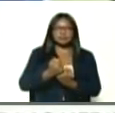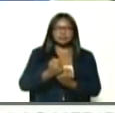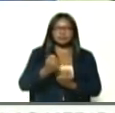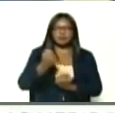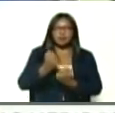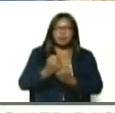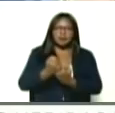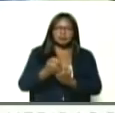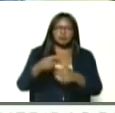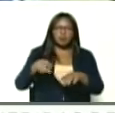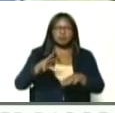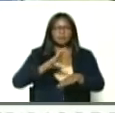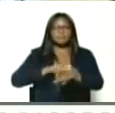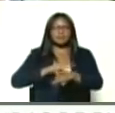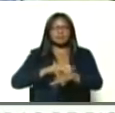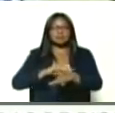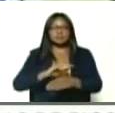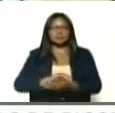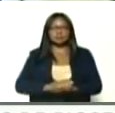en medicina,